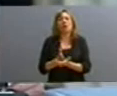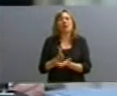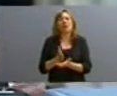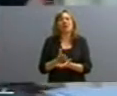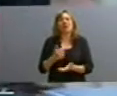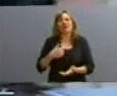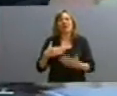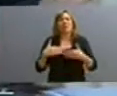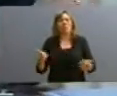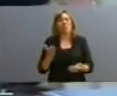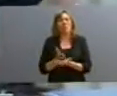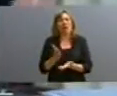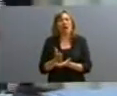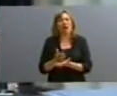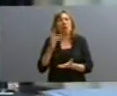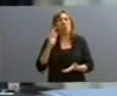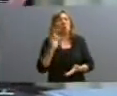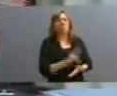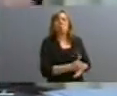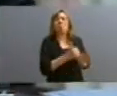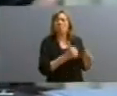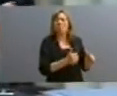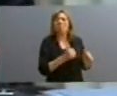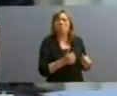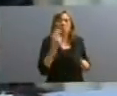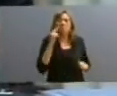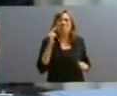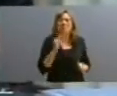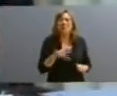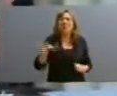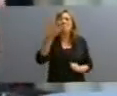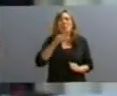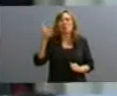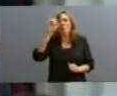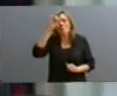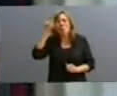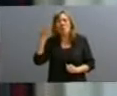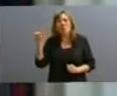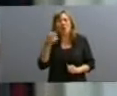humanos en el mundo. Cuando miren, si no, lo que está sufriendo el pueblo del Uruguay,